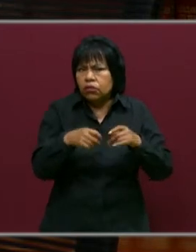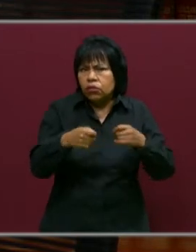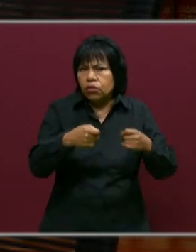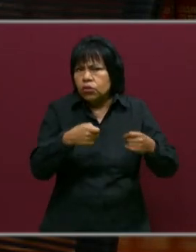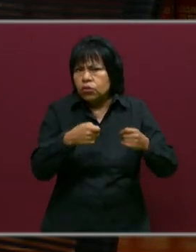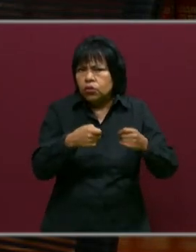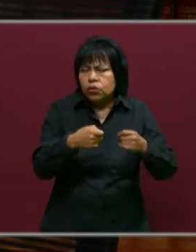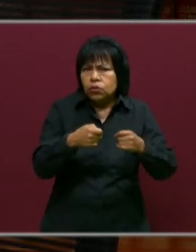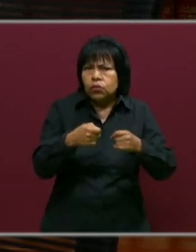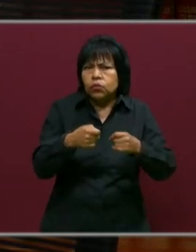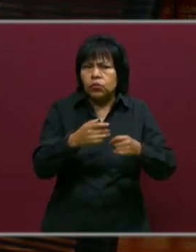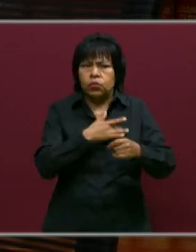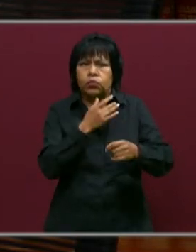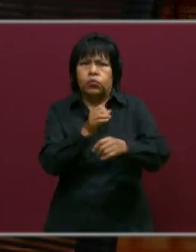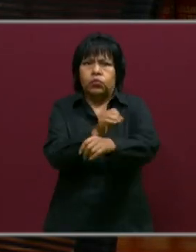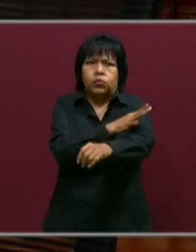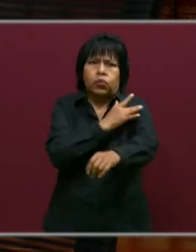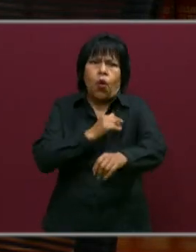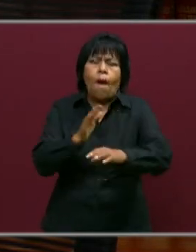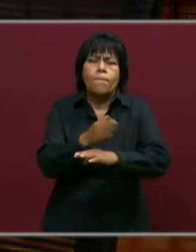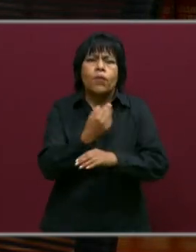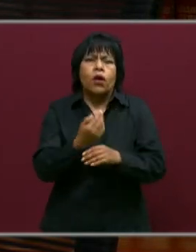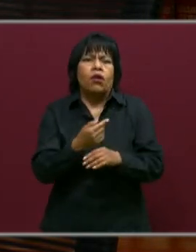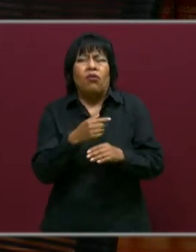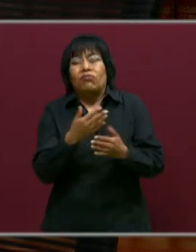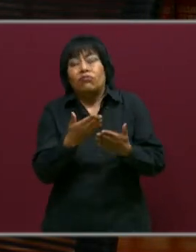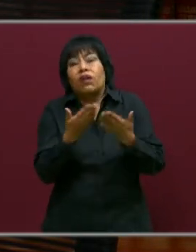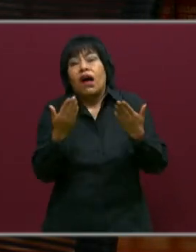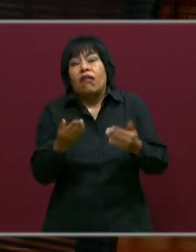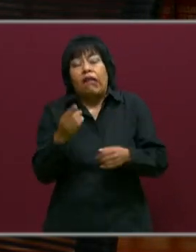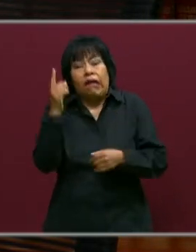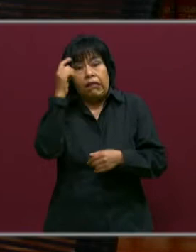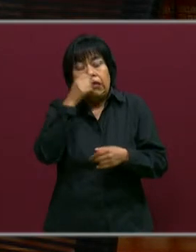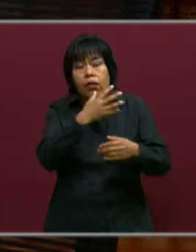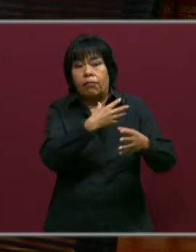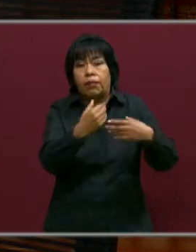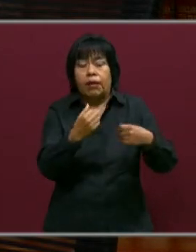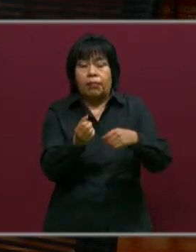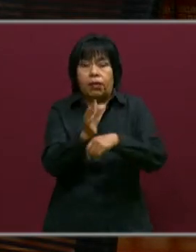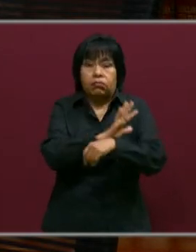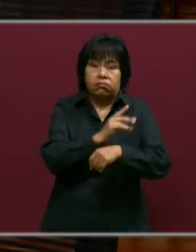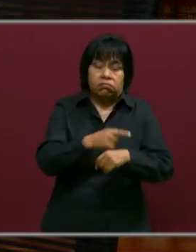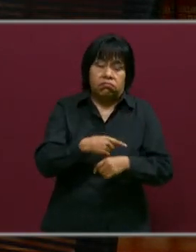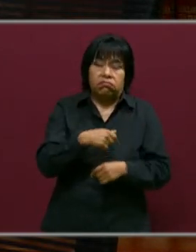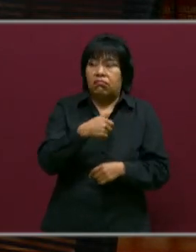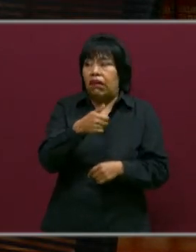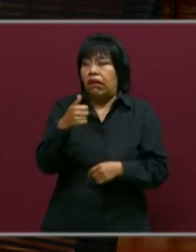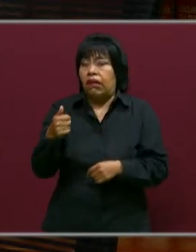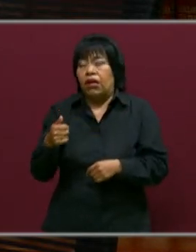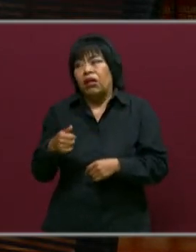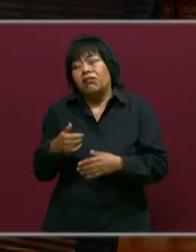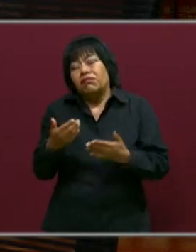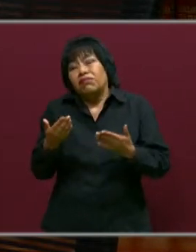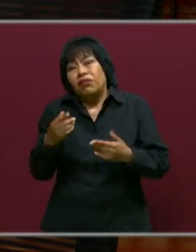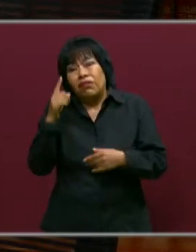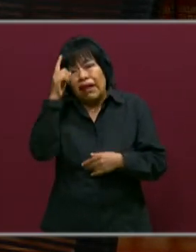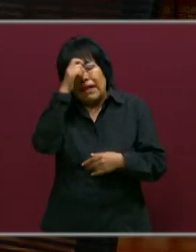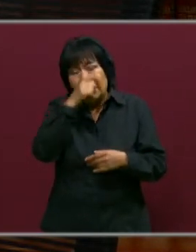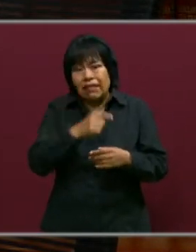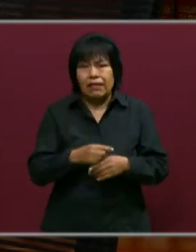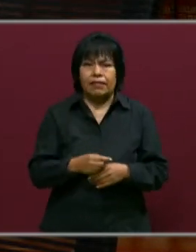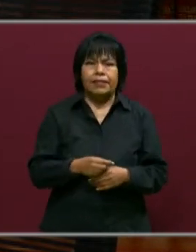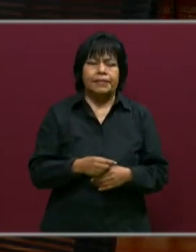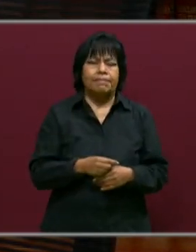por toda esta situación que hemos venido viviendo y que a todos y a cada uno de nosotros nos ha afectado. También